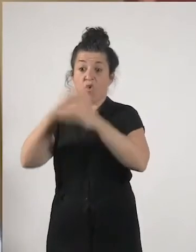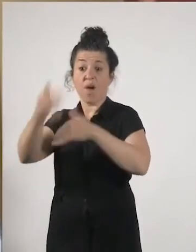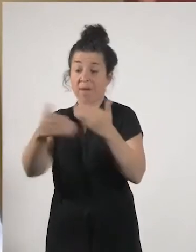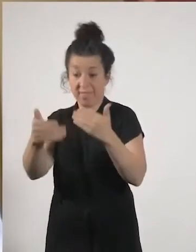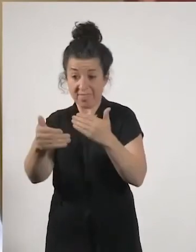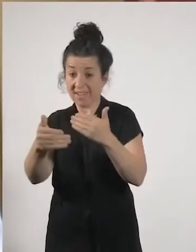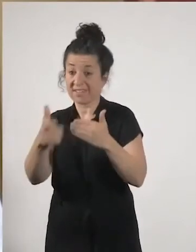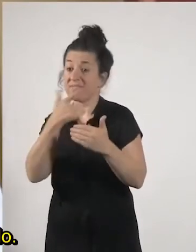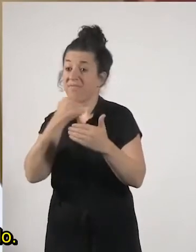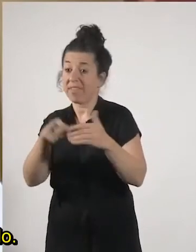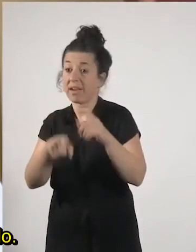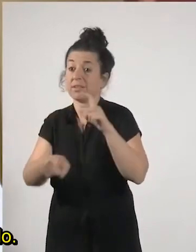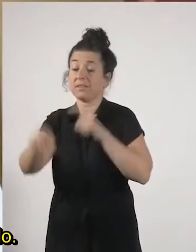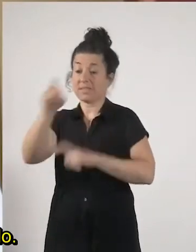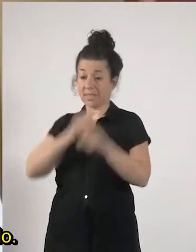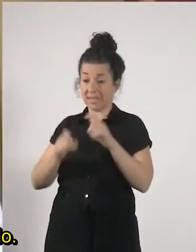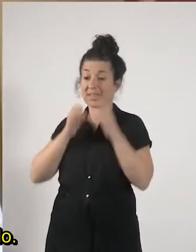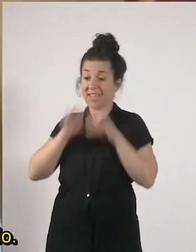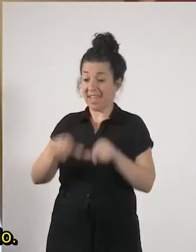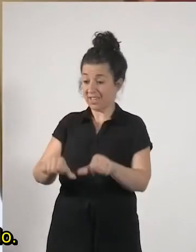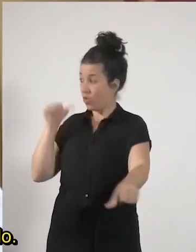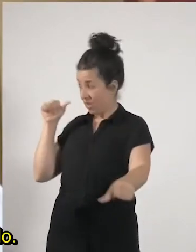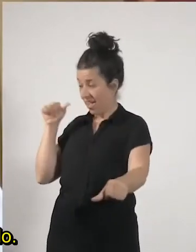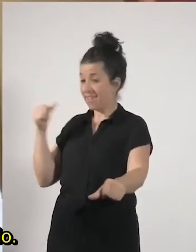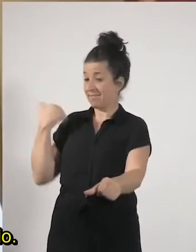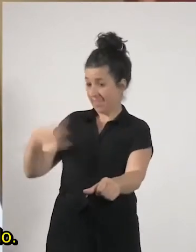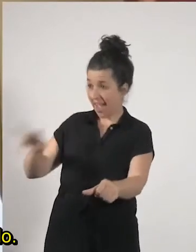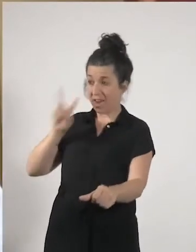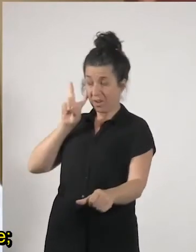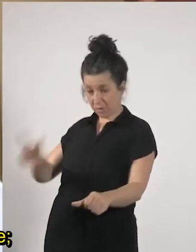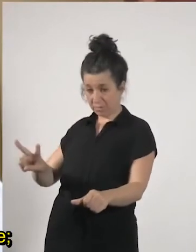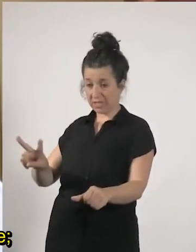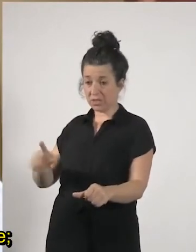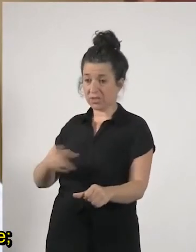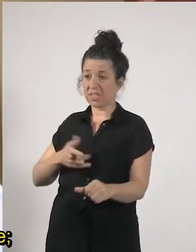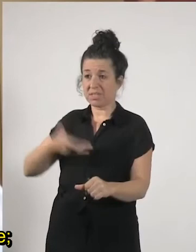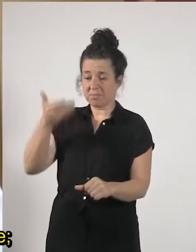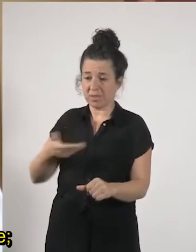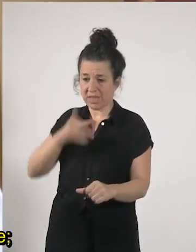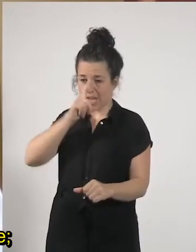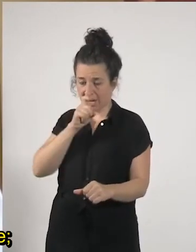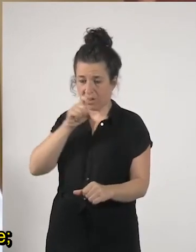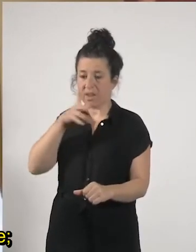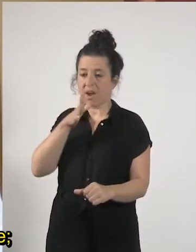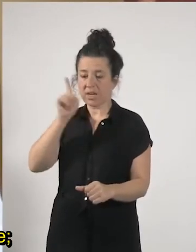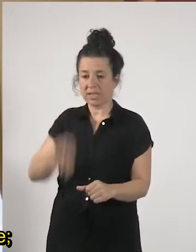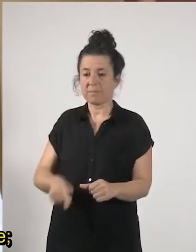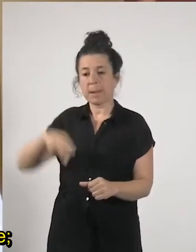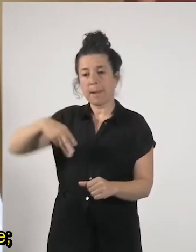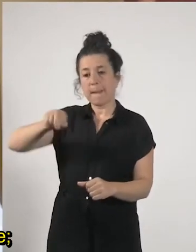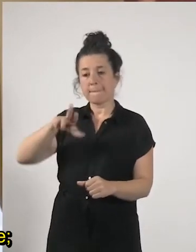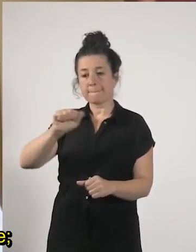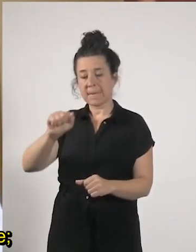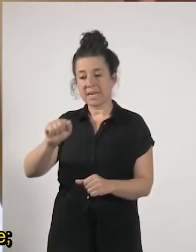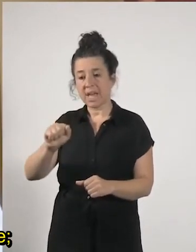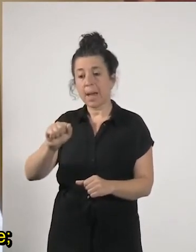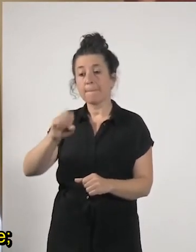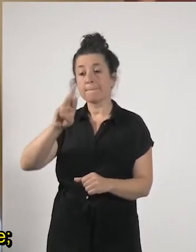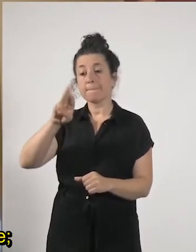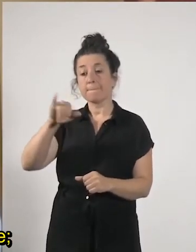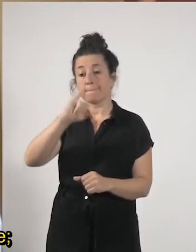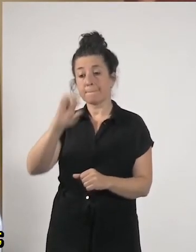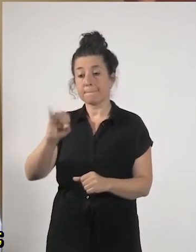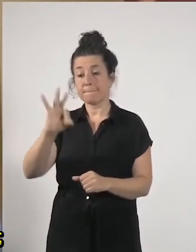ha dicho muchas veces no es mal momento para recordarlo María Pazos Morán un placer contar contigo esta